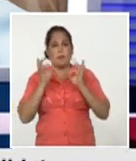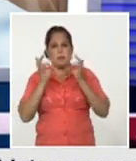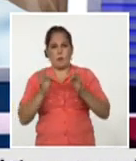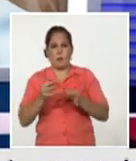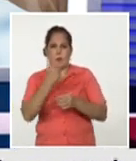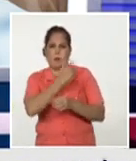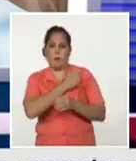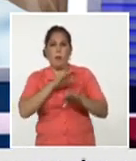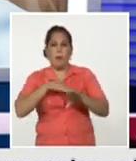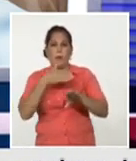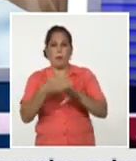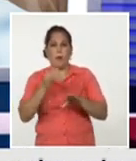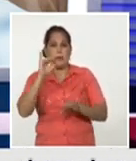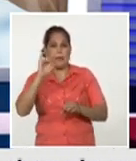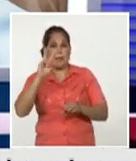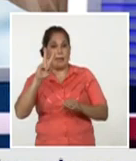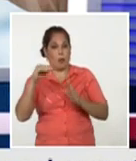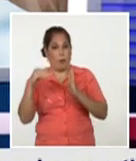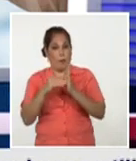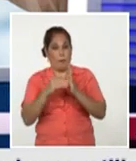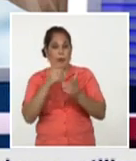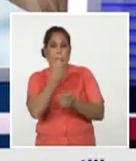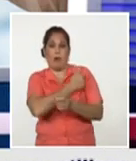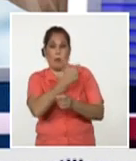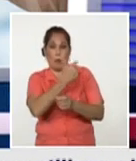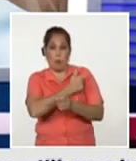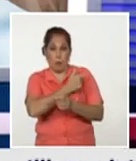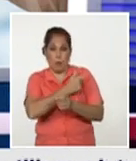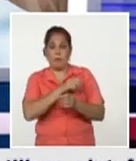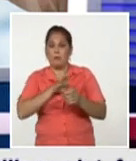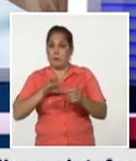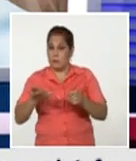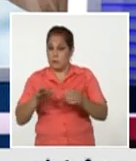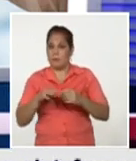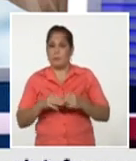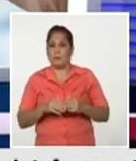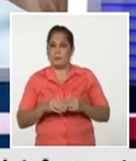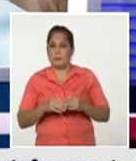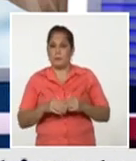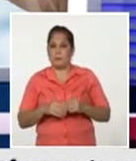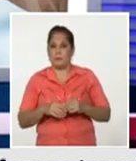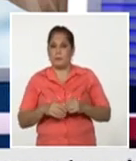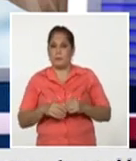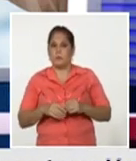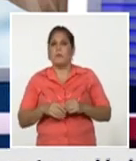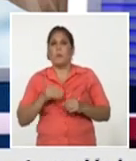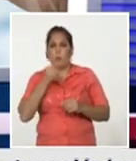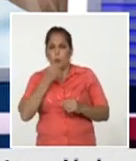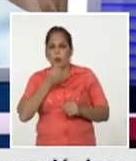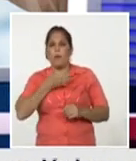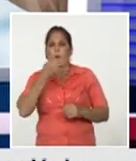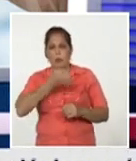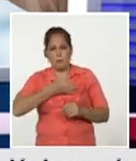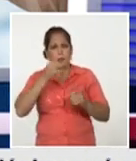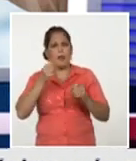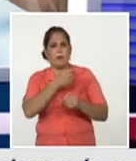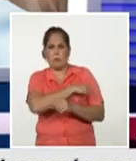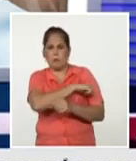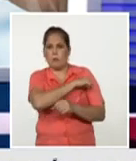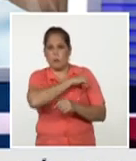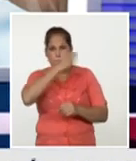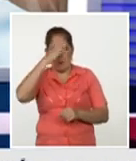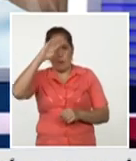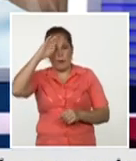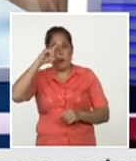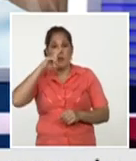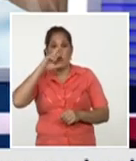después de más de 62.000 dosis aplicadas solamente como parte de este ensayo fase 3 podemos reafirmar de nuestro pueblo que la vacuna soberana